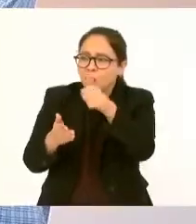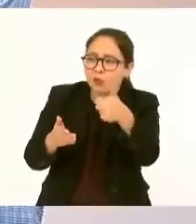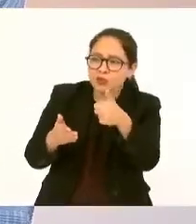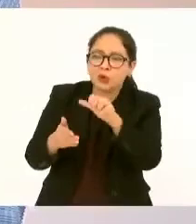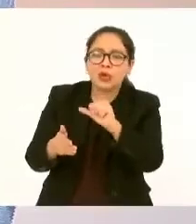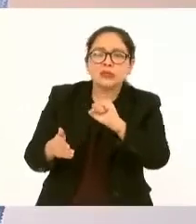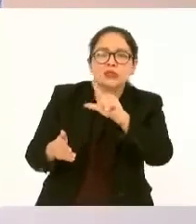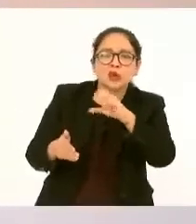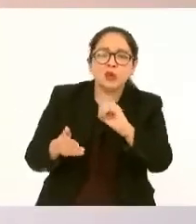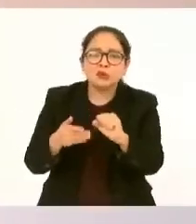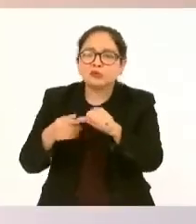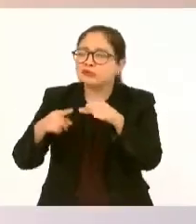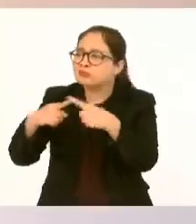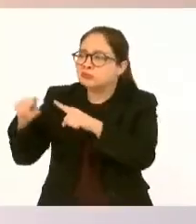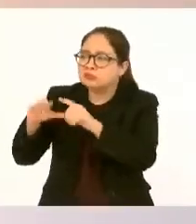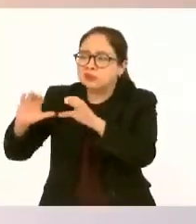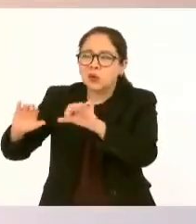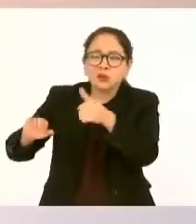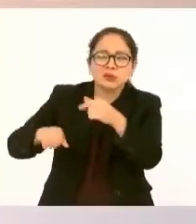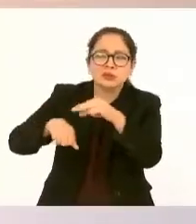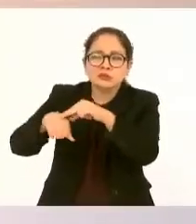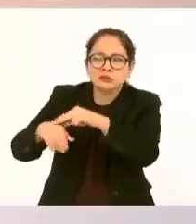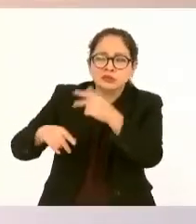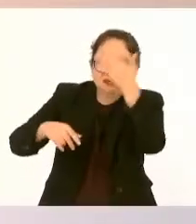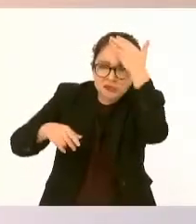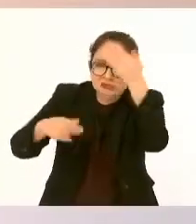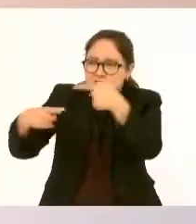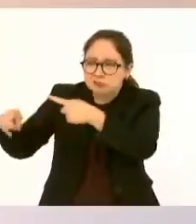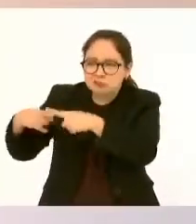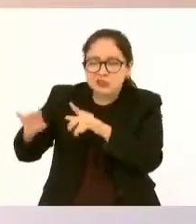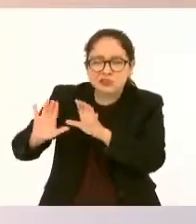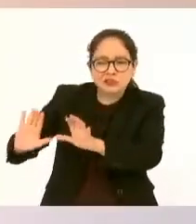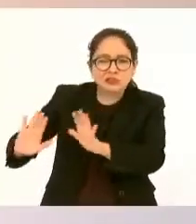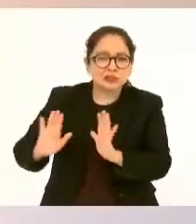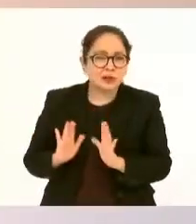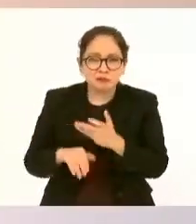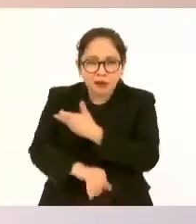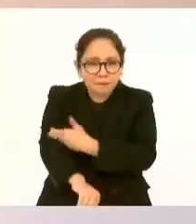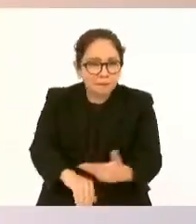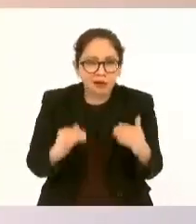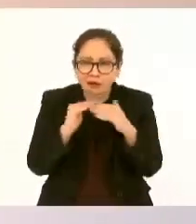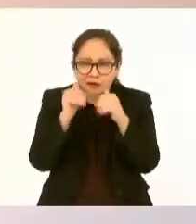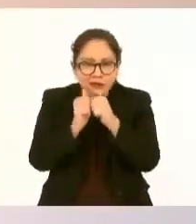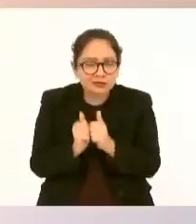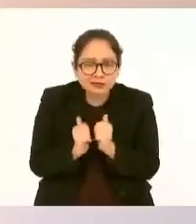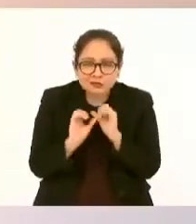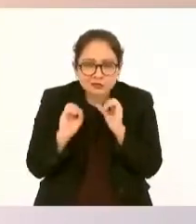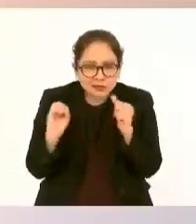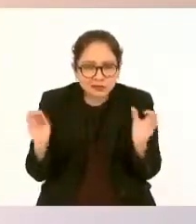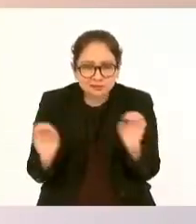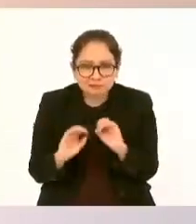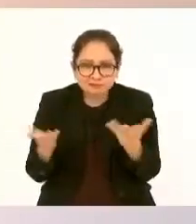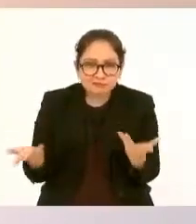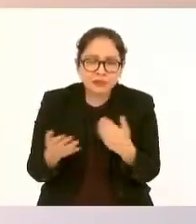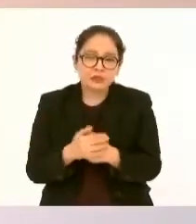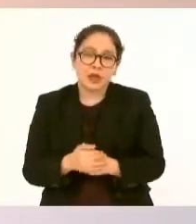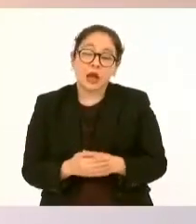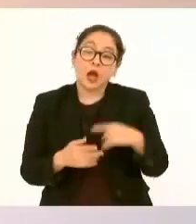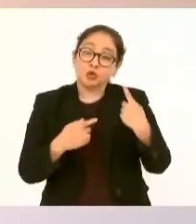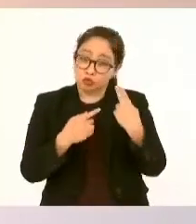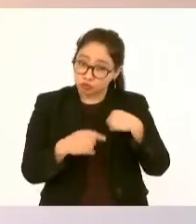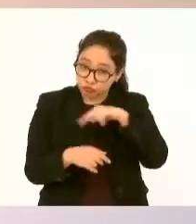Nosotros tenemos muy pocos asilos de ancianos en comparación con países